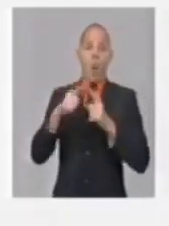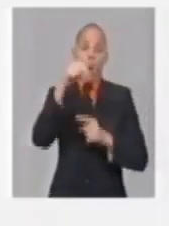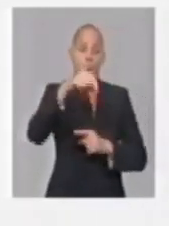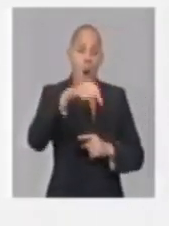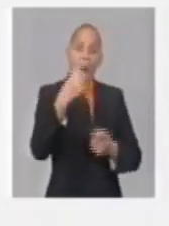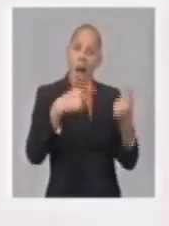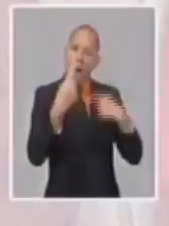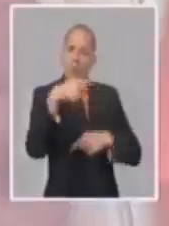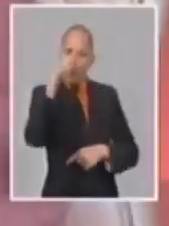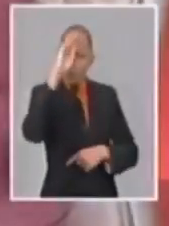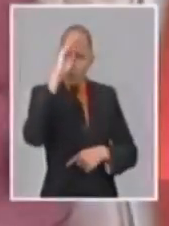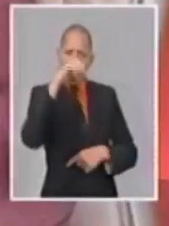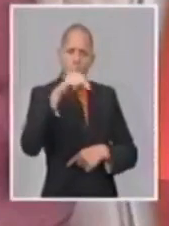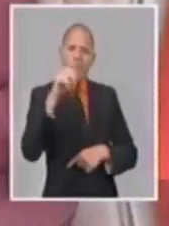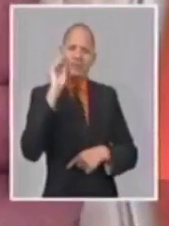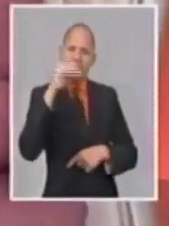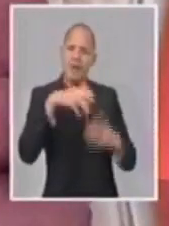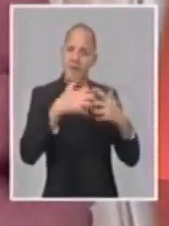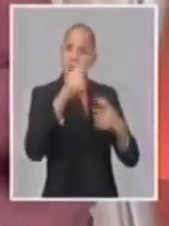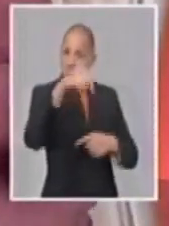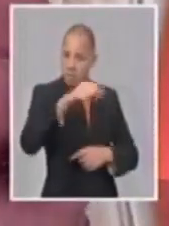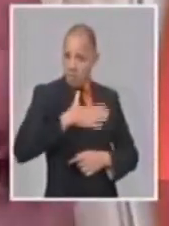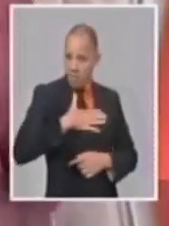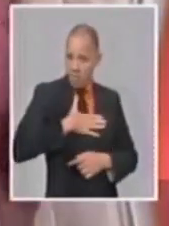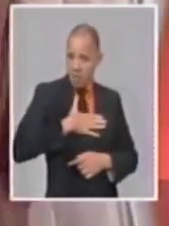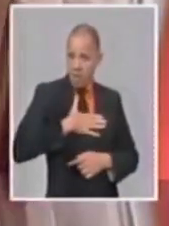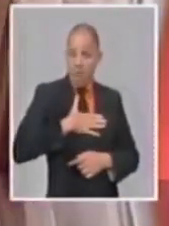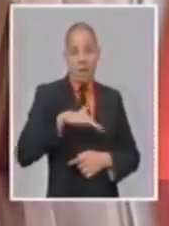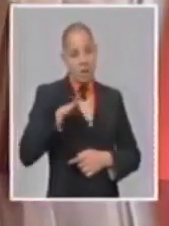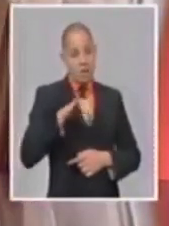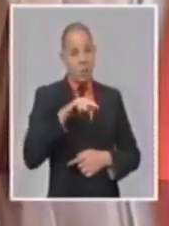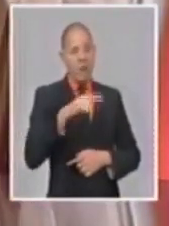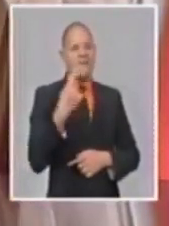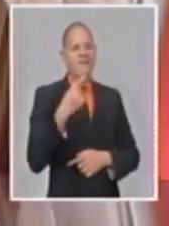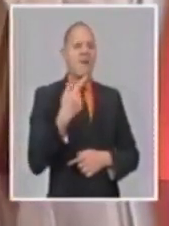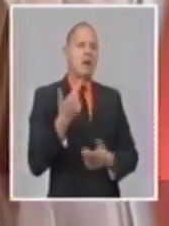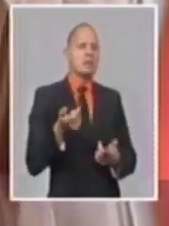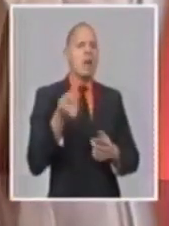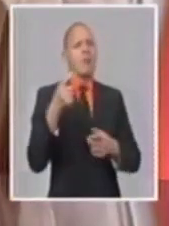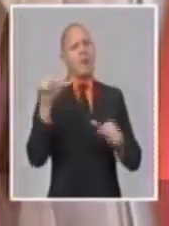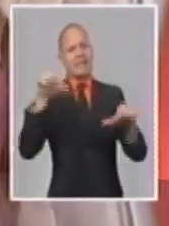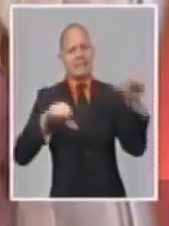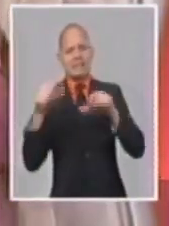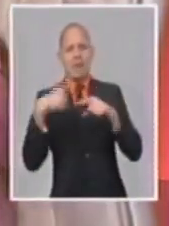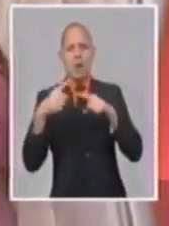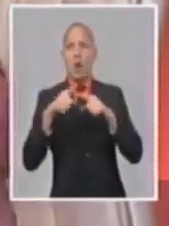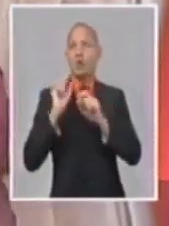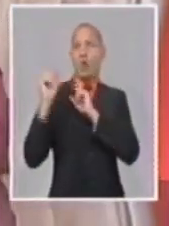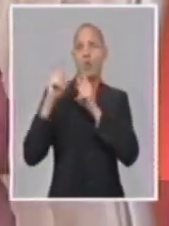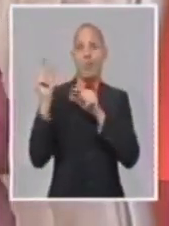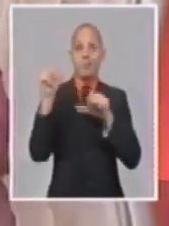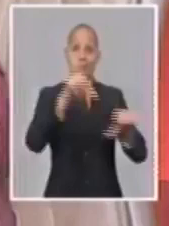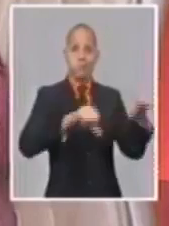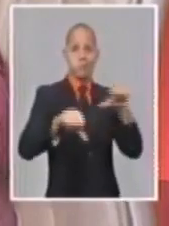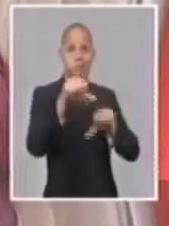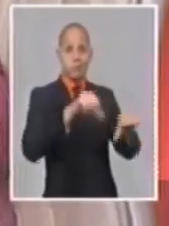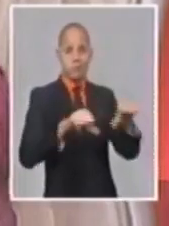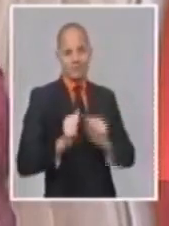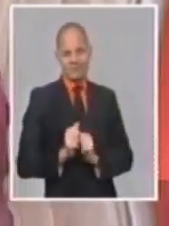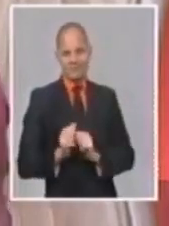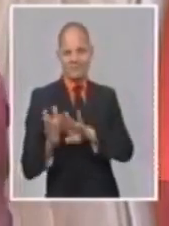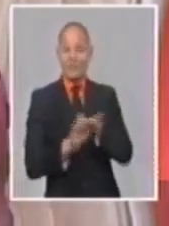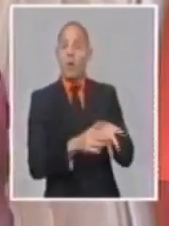participación en sus costos importados. Y además, como ya explicamos en meses anteriores, un grupo de